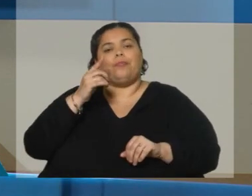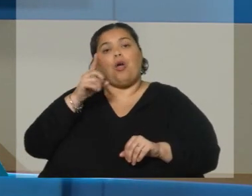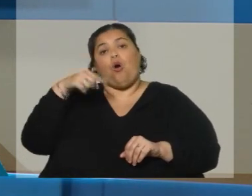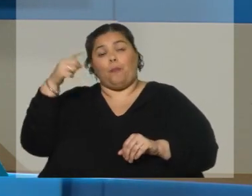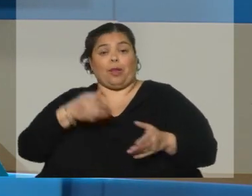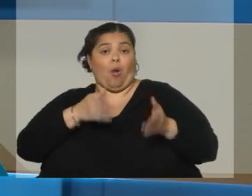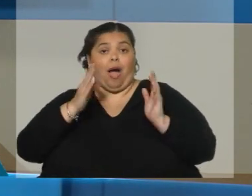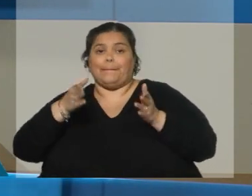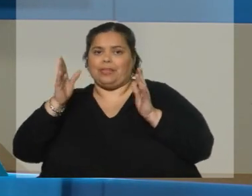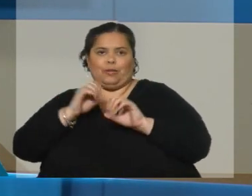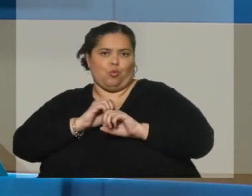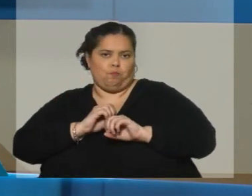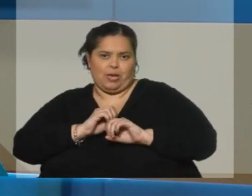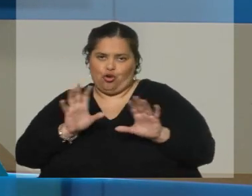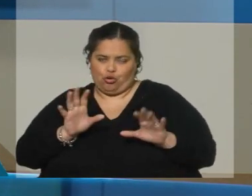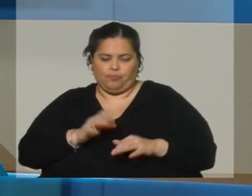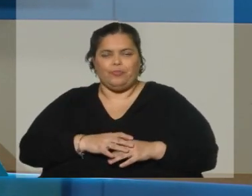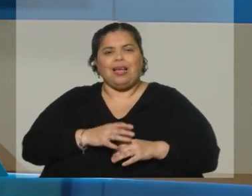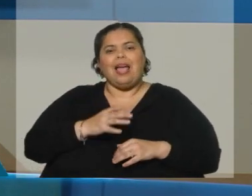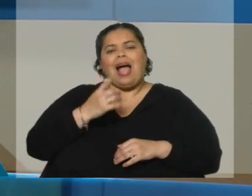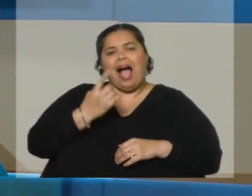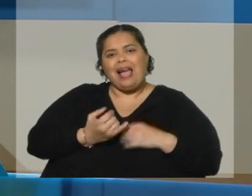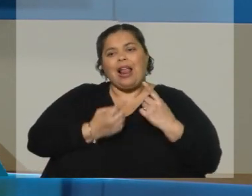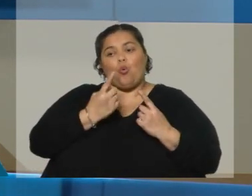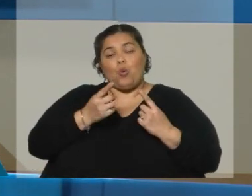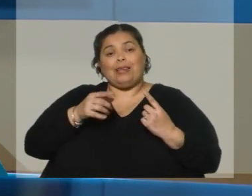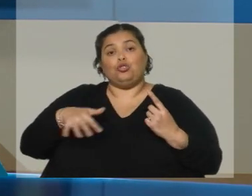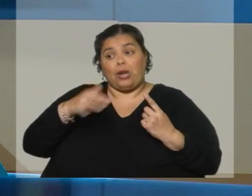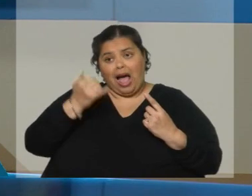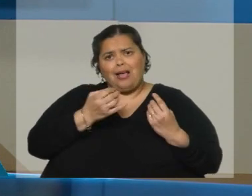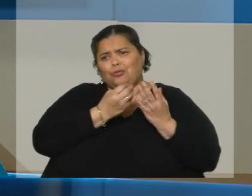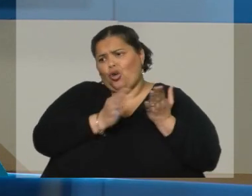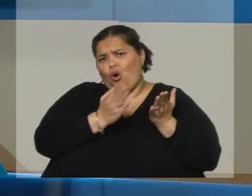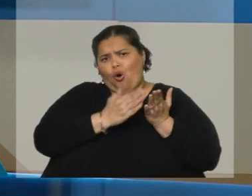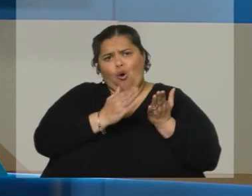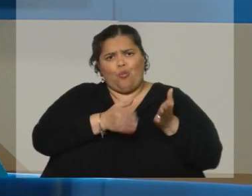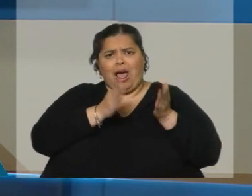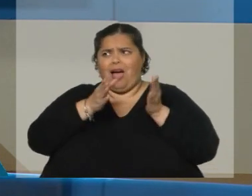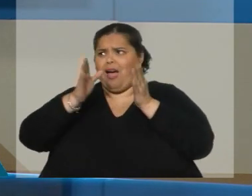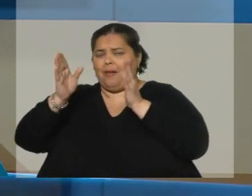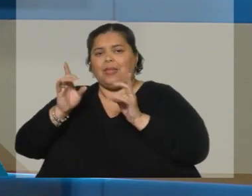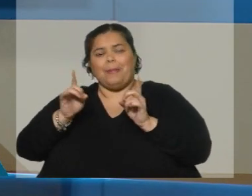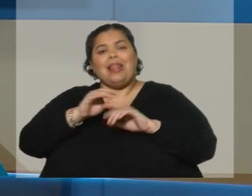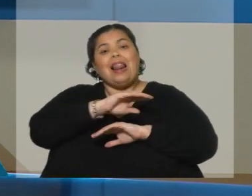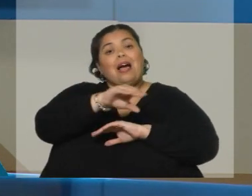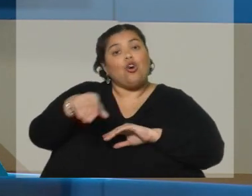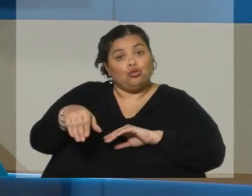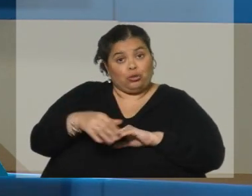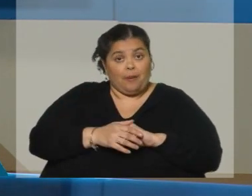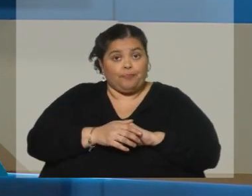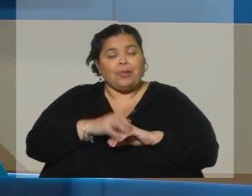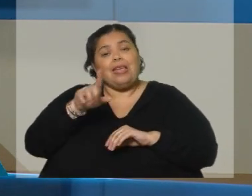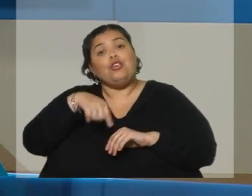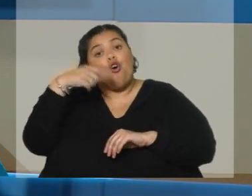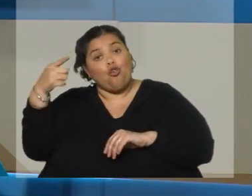apartamentos. Zonas donde hay un excedente incluso de apartamentos, la costa. Y en otras donde empezaron a aparecer